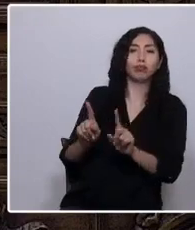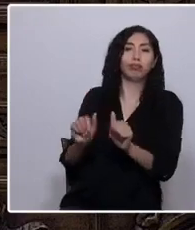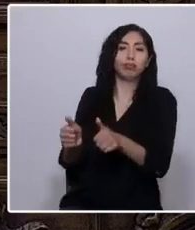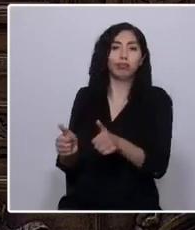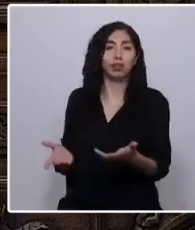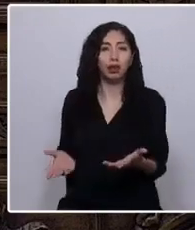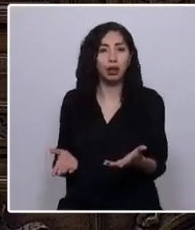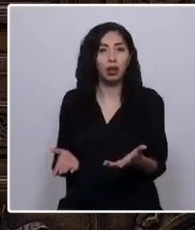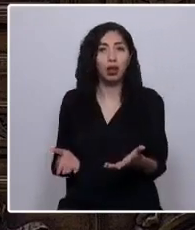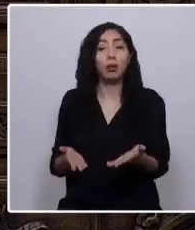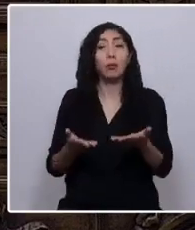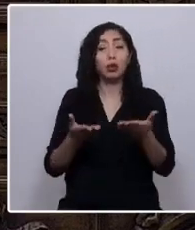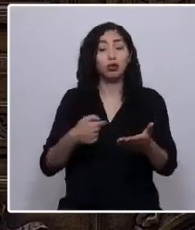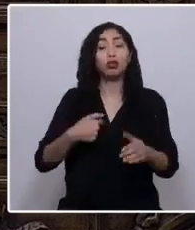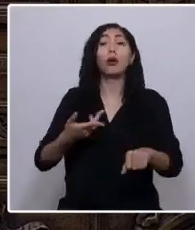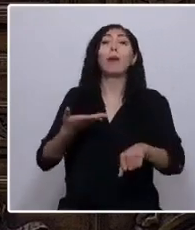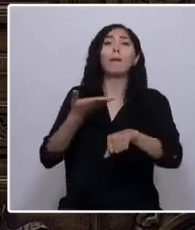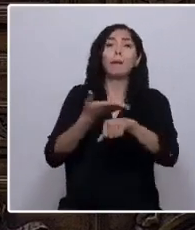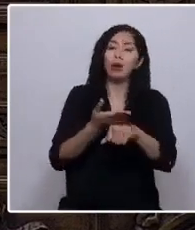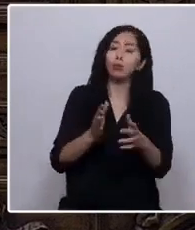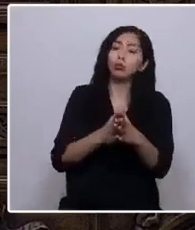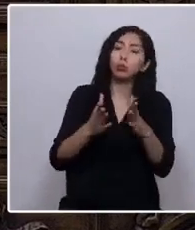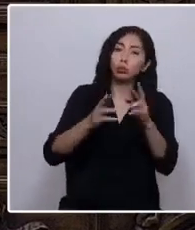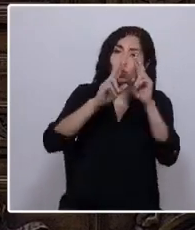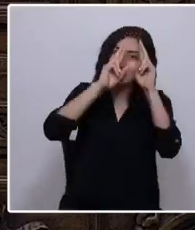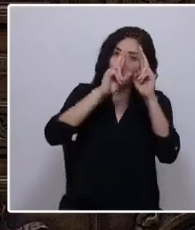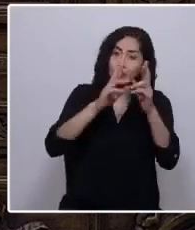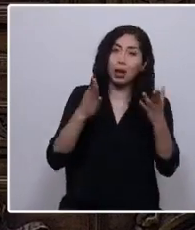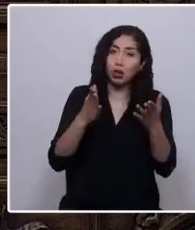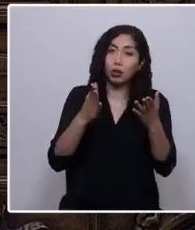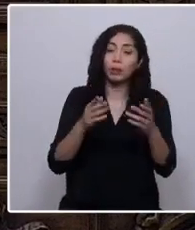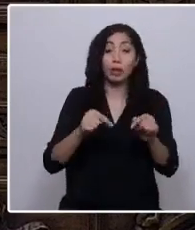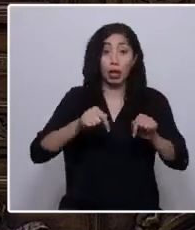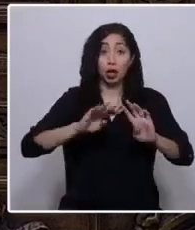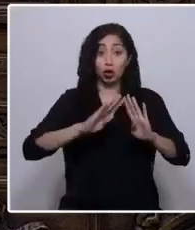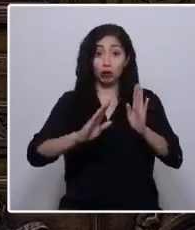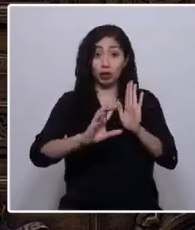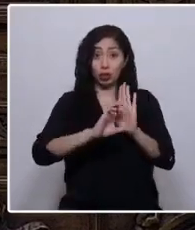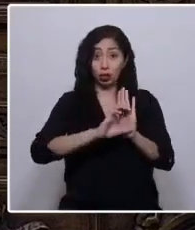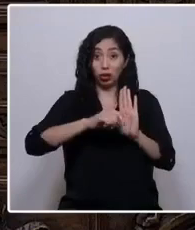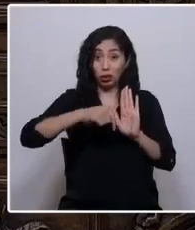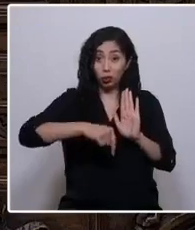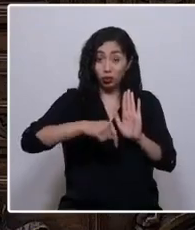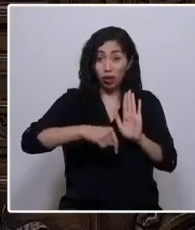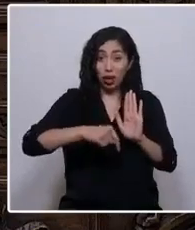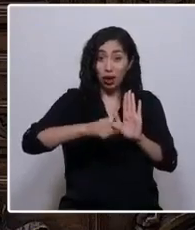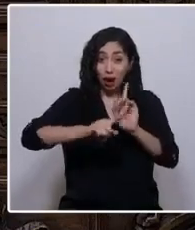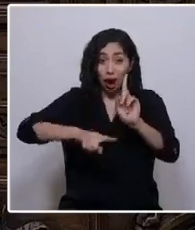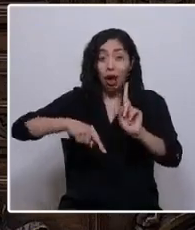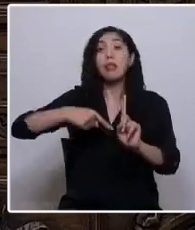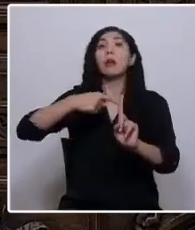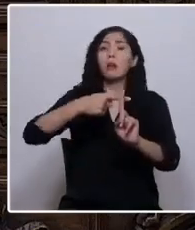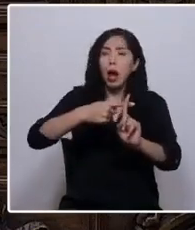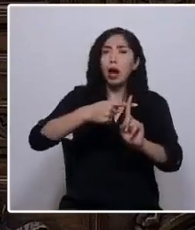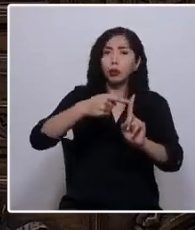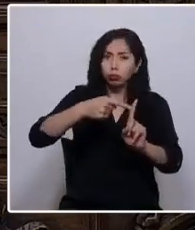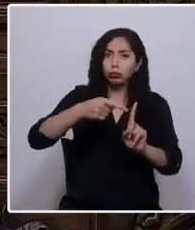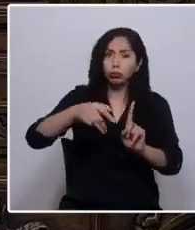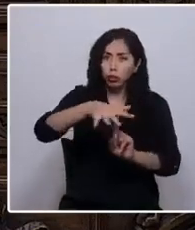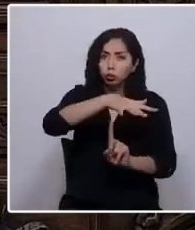Les pido con mucho respeto nunca olvidar que la Convención Constitucional, además de ser una instancia jurídica,